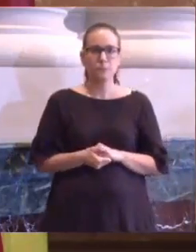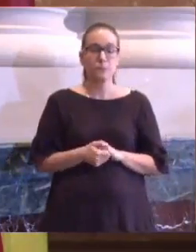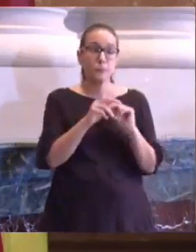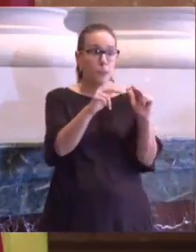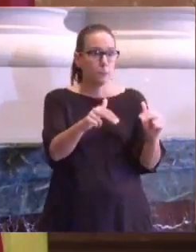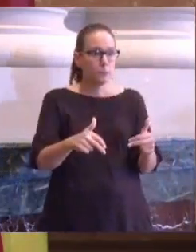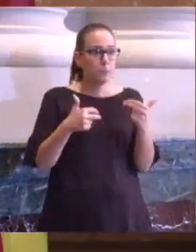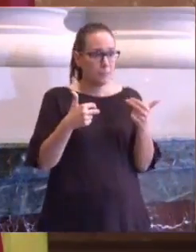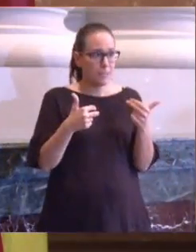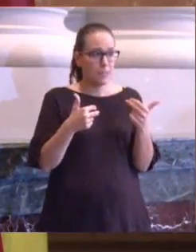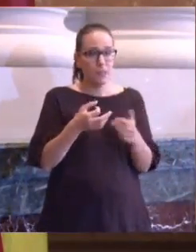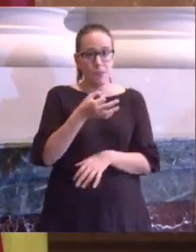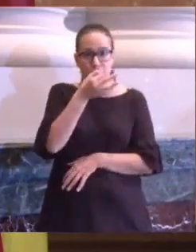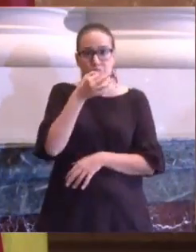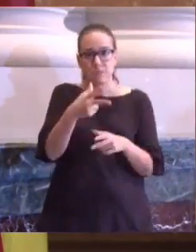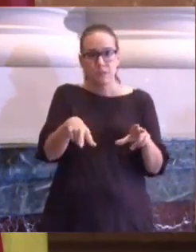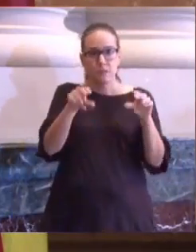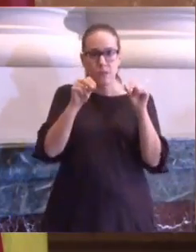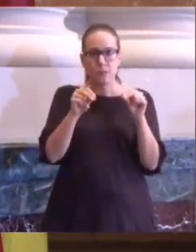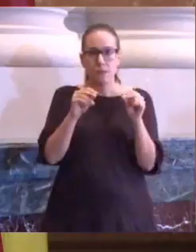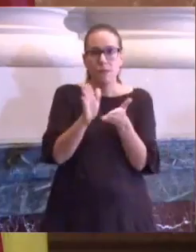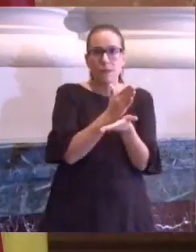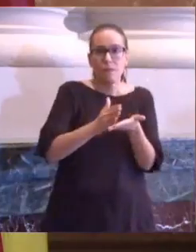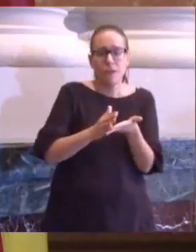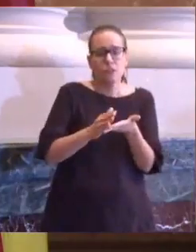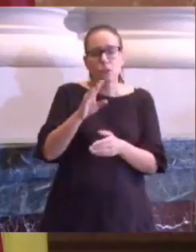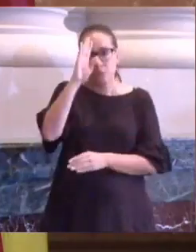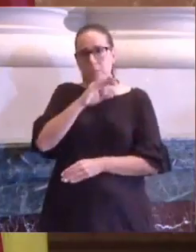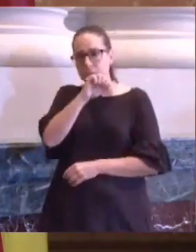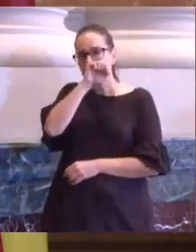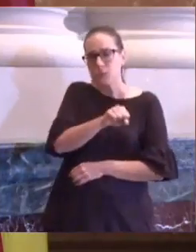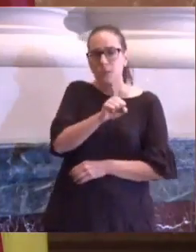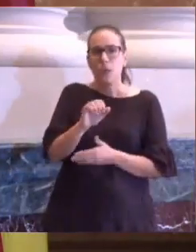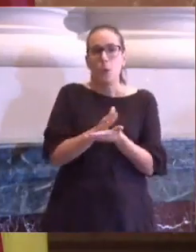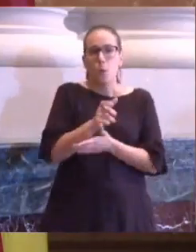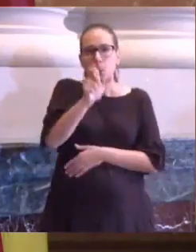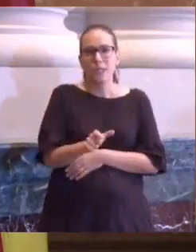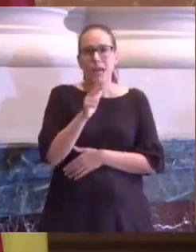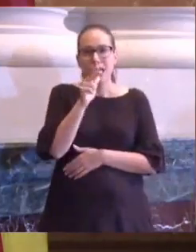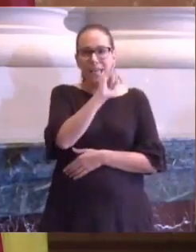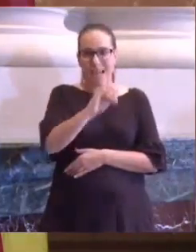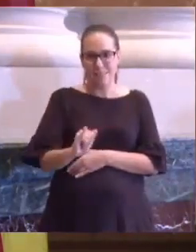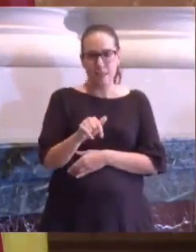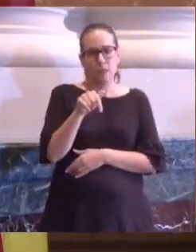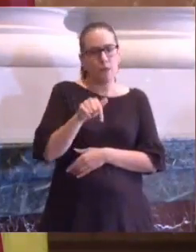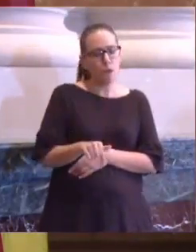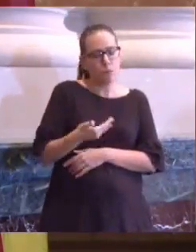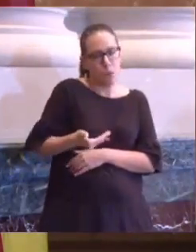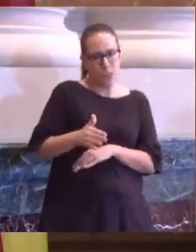Permitidme que termine esta intervención con uno de los versos favoritos de mi padre, del poeta Miguel Hernández, de especial sentido hoy para mí.